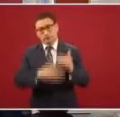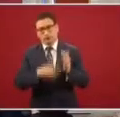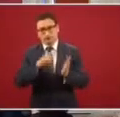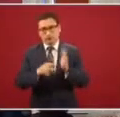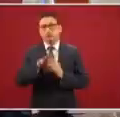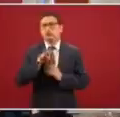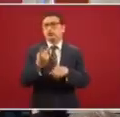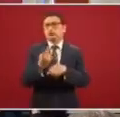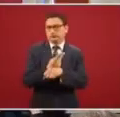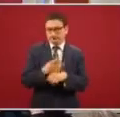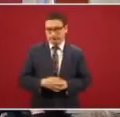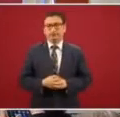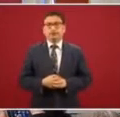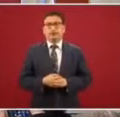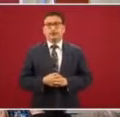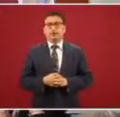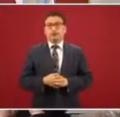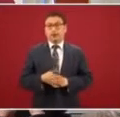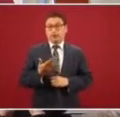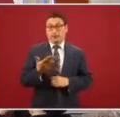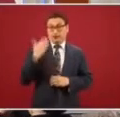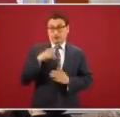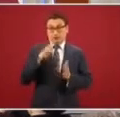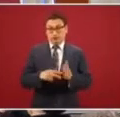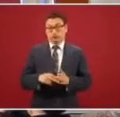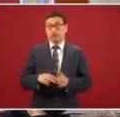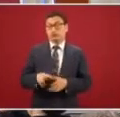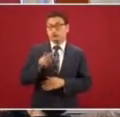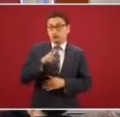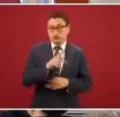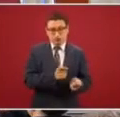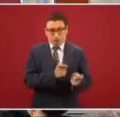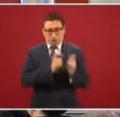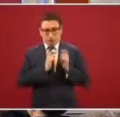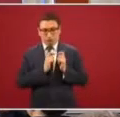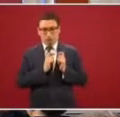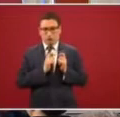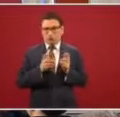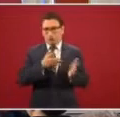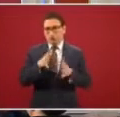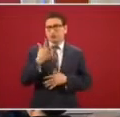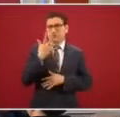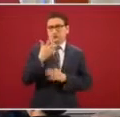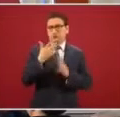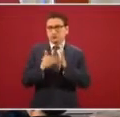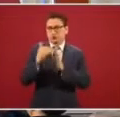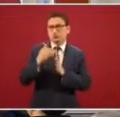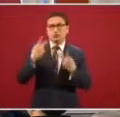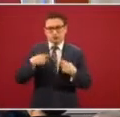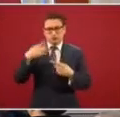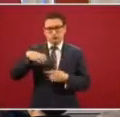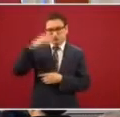Adelante. En el 2018 tomamos el programa con poco más de cinco millones de adultos mayores